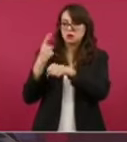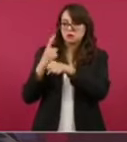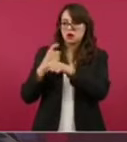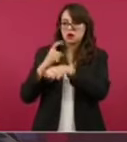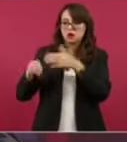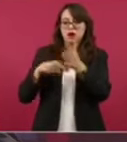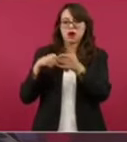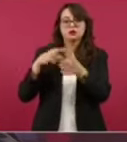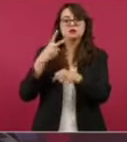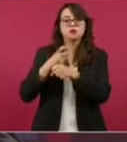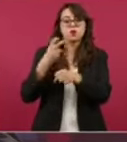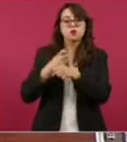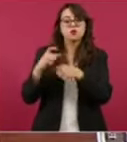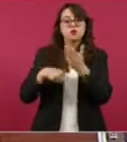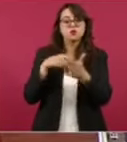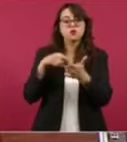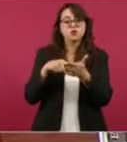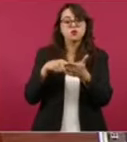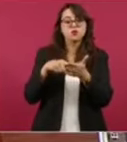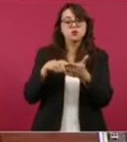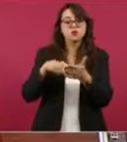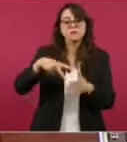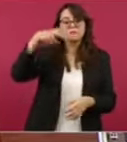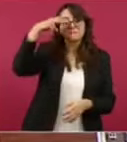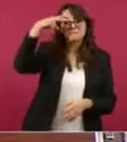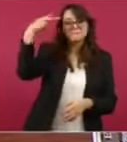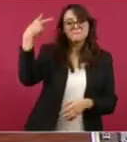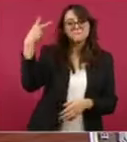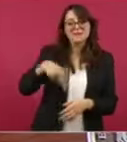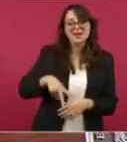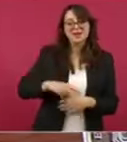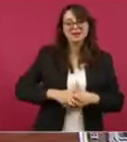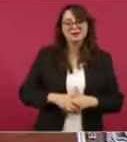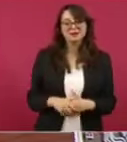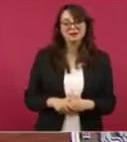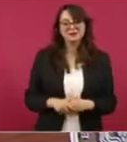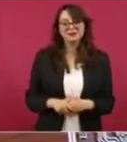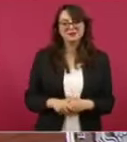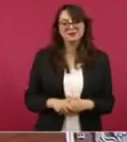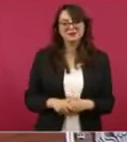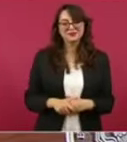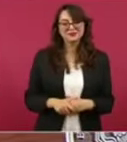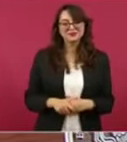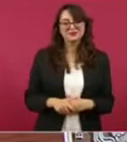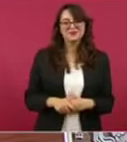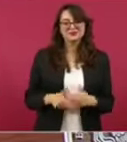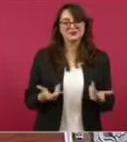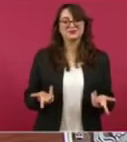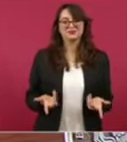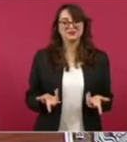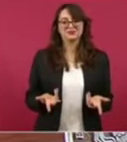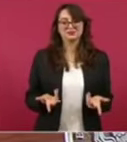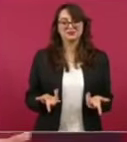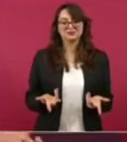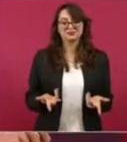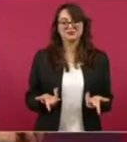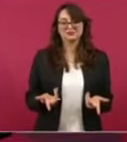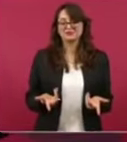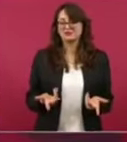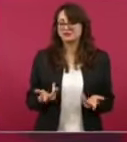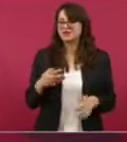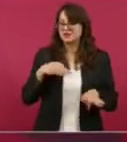tenemos ya problemas porque nos falta